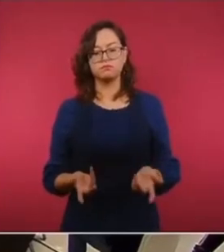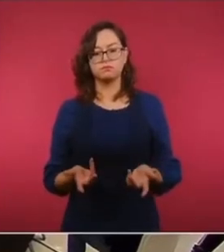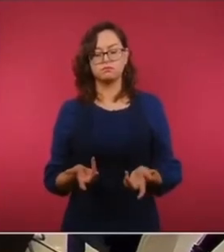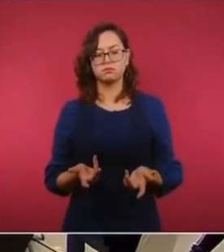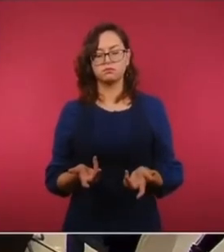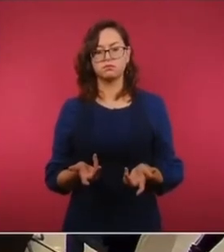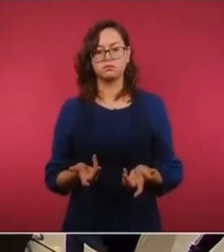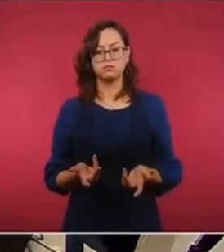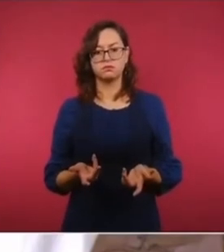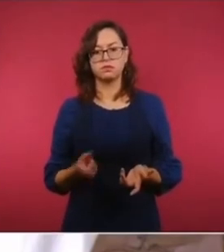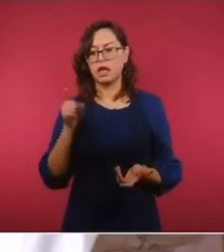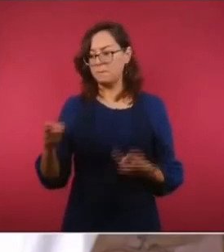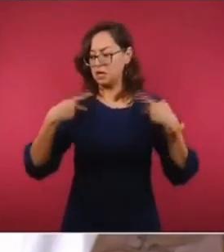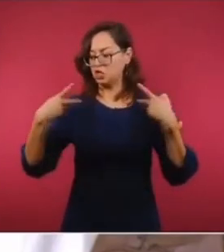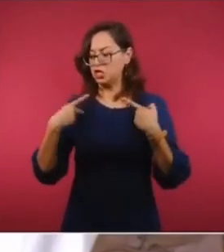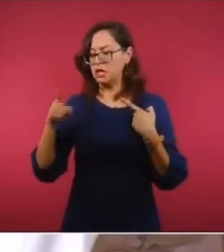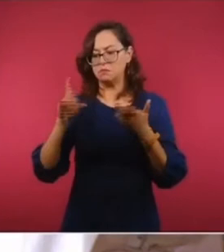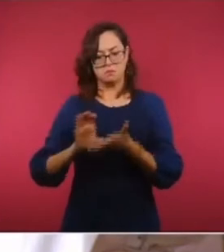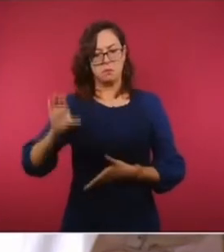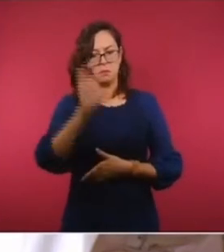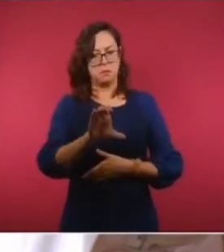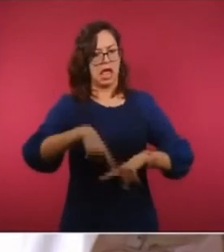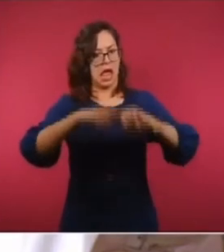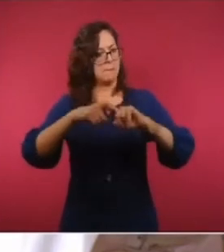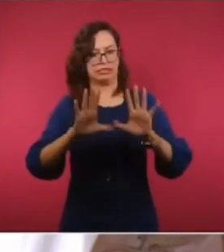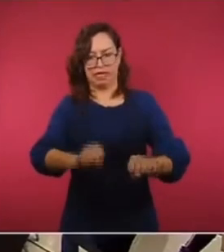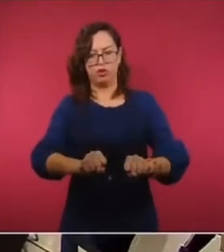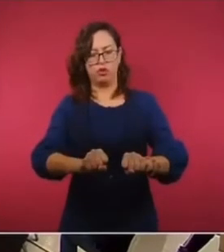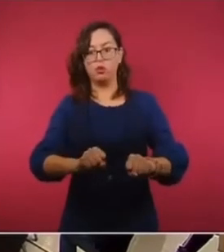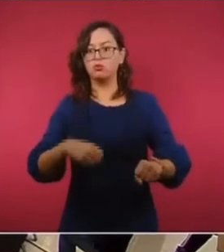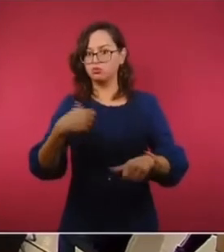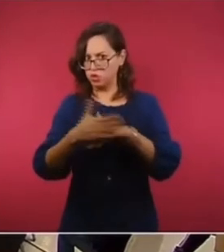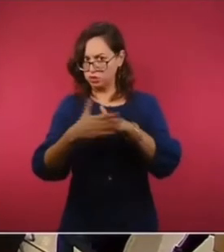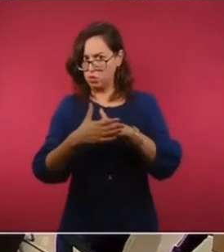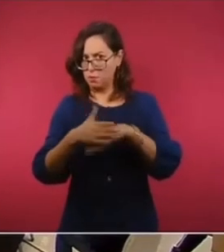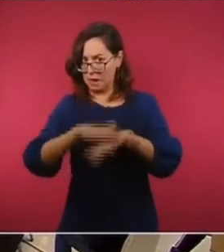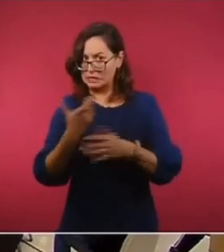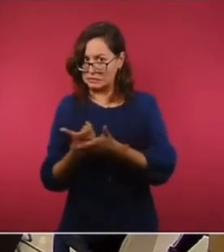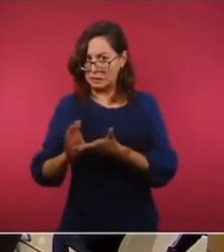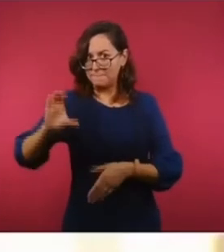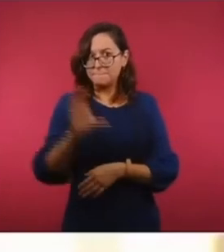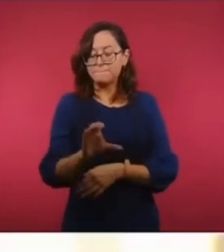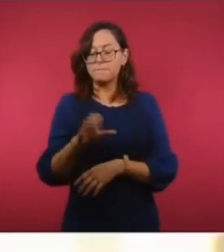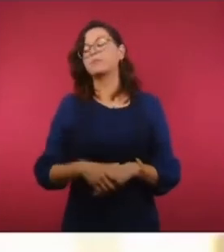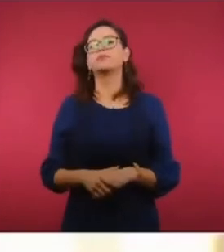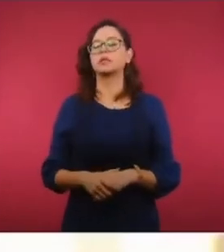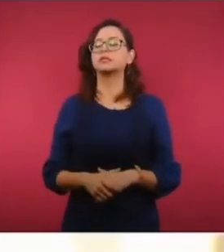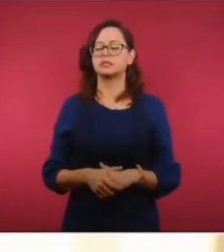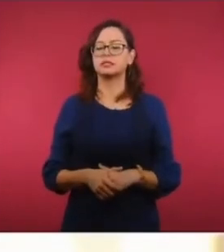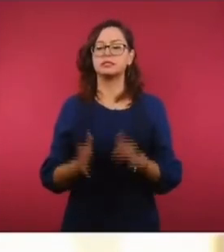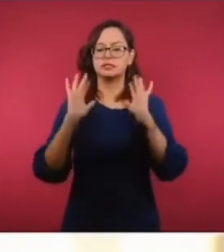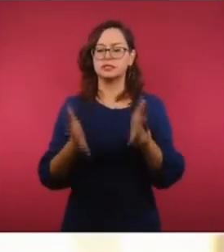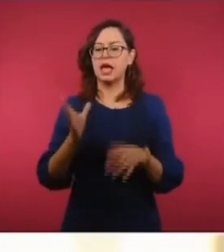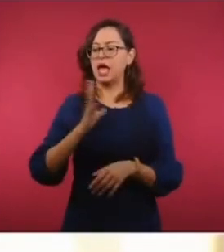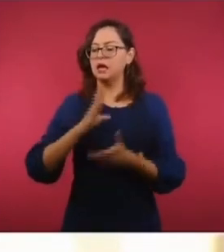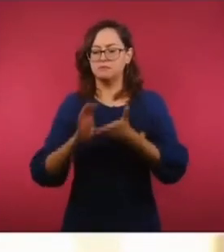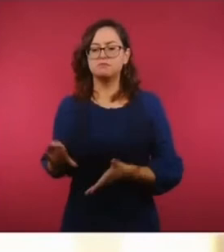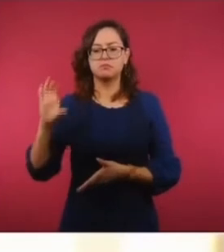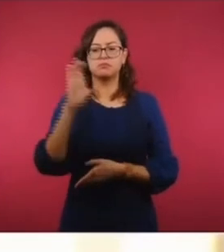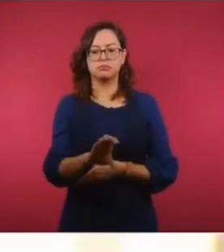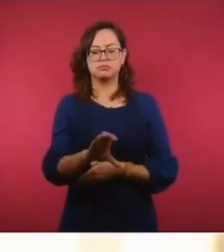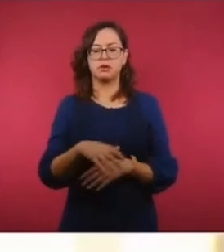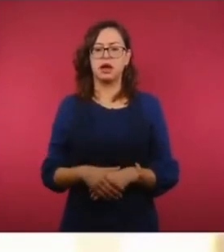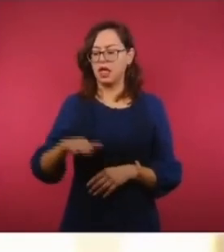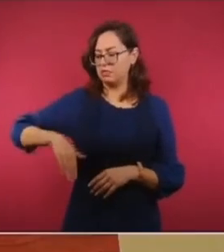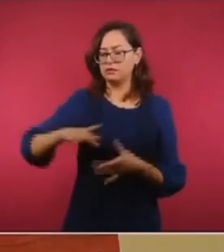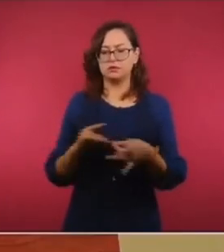por parte del ofertante que dio el primer adelanto que nos comentó. Sí, hay ya un adelanto, una entrega de recursos, como